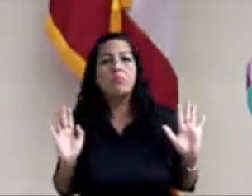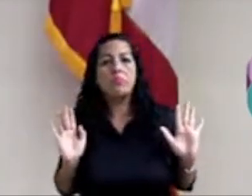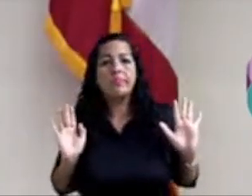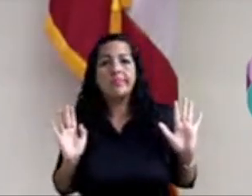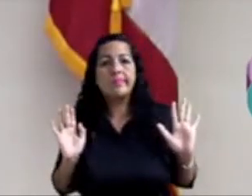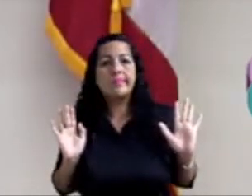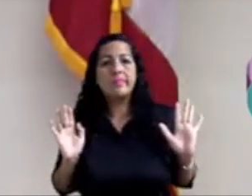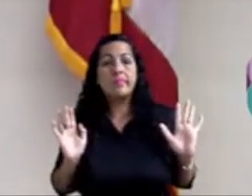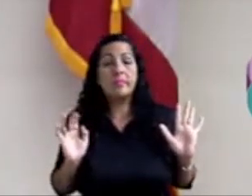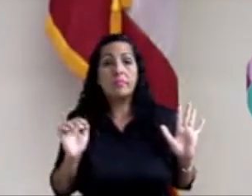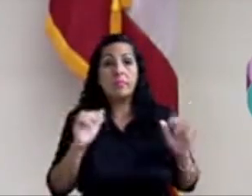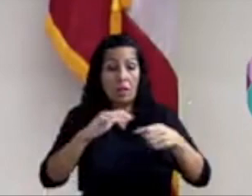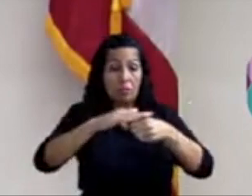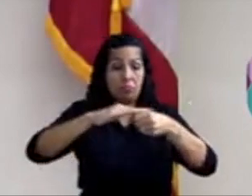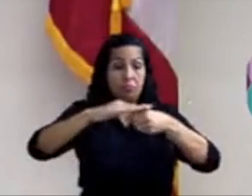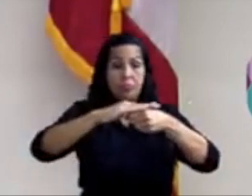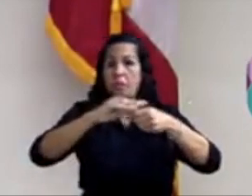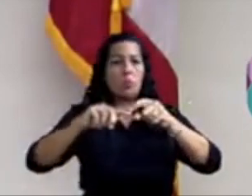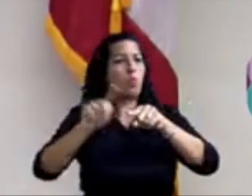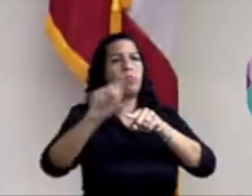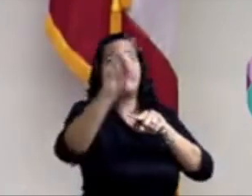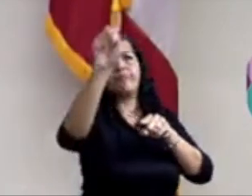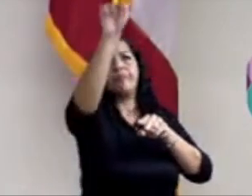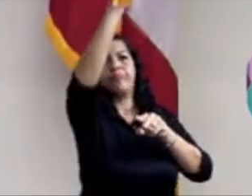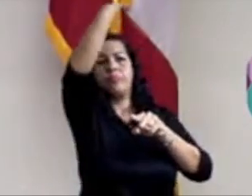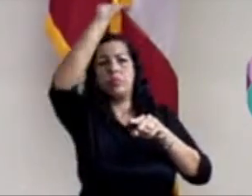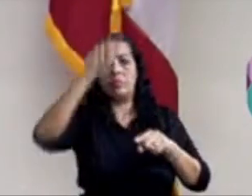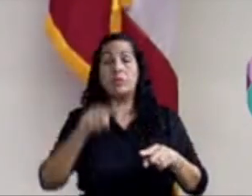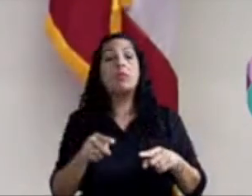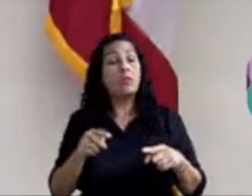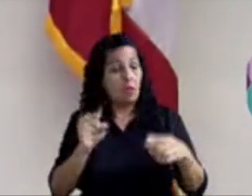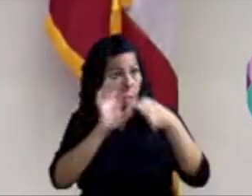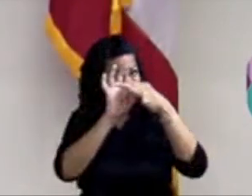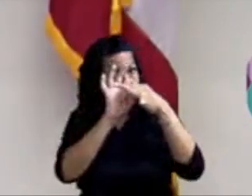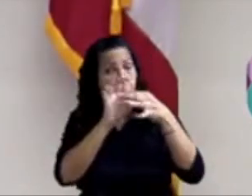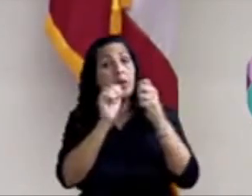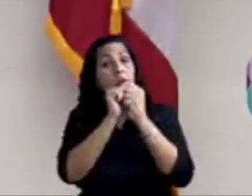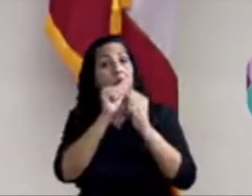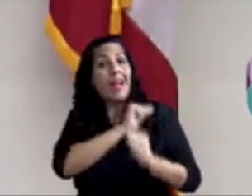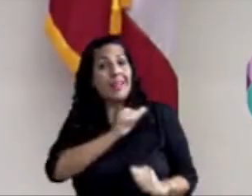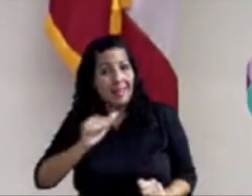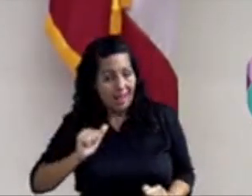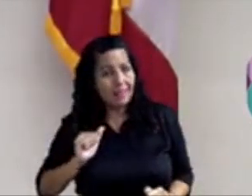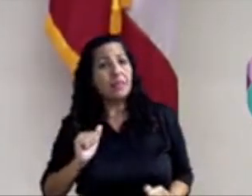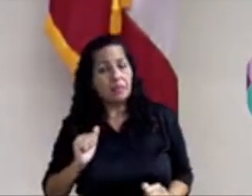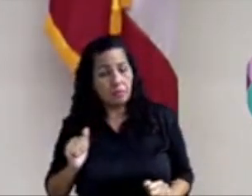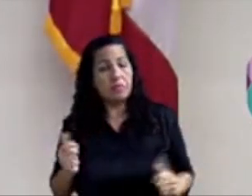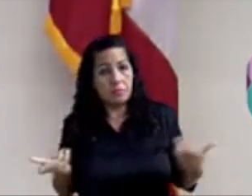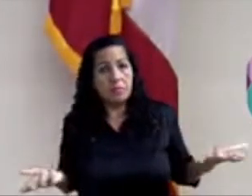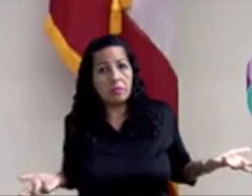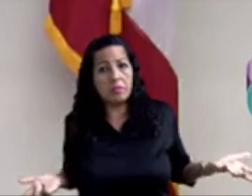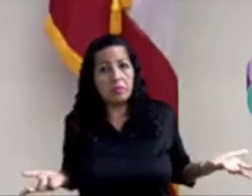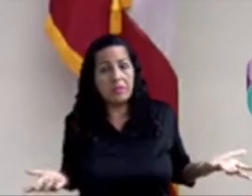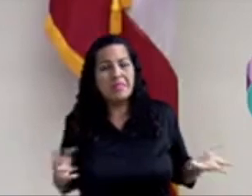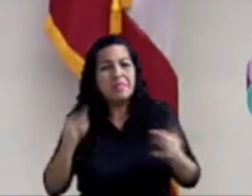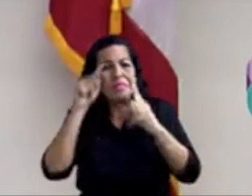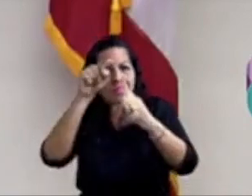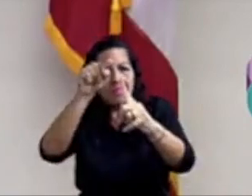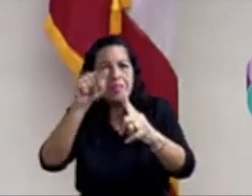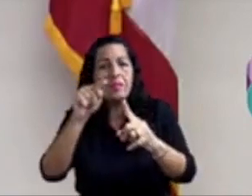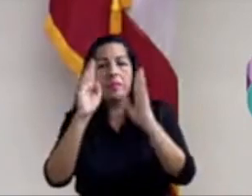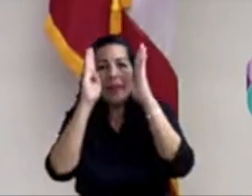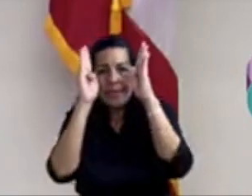impacten. Todos los días un municipio diferente, coordinándolo con el alcalde o la alcaldesa del municipio. Hay alcaldes que sí lo hacen. Para atender,